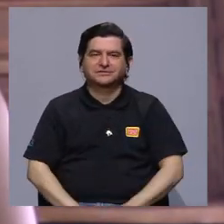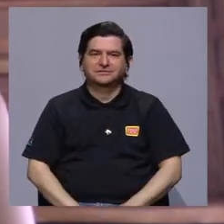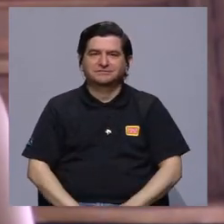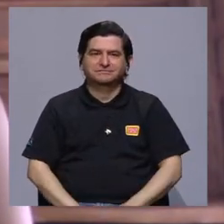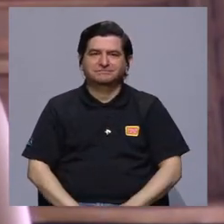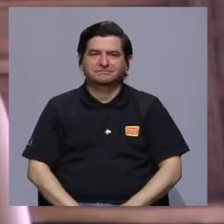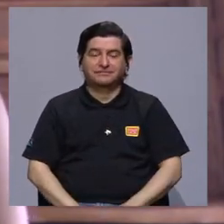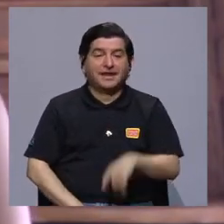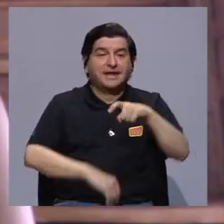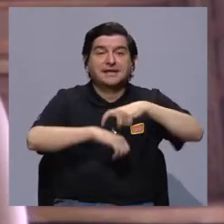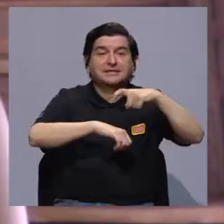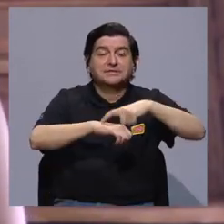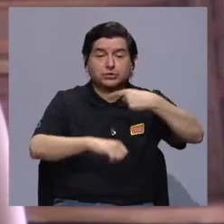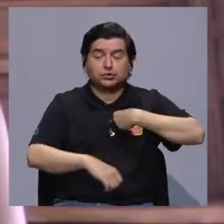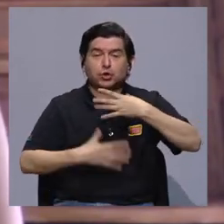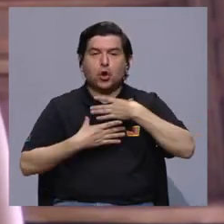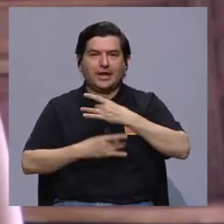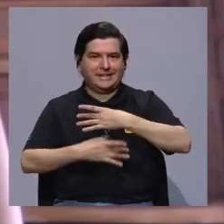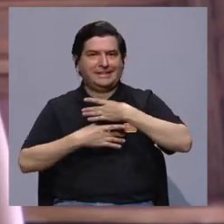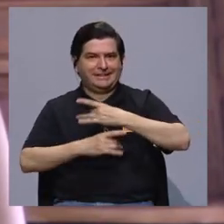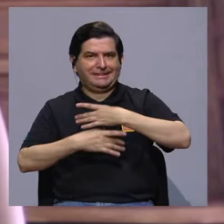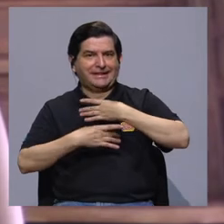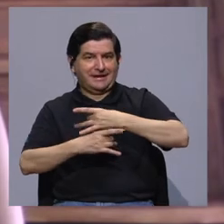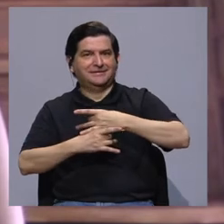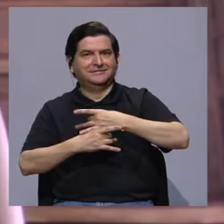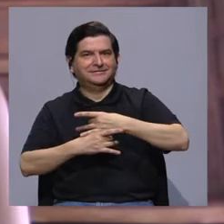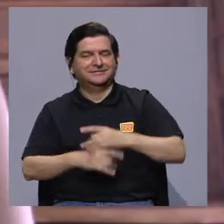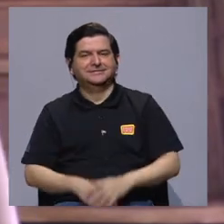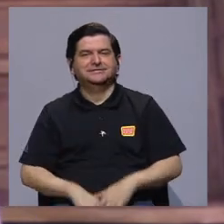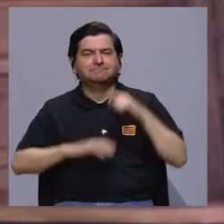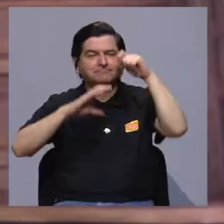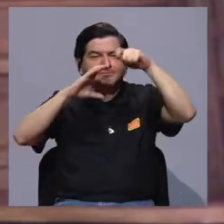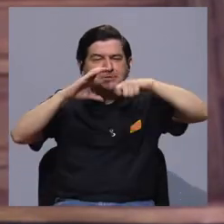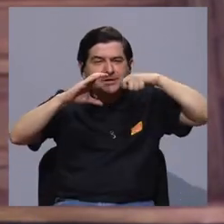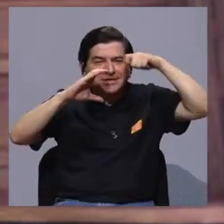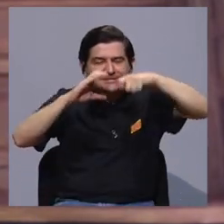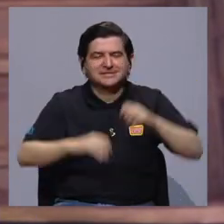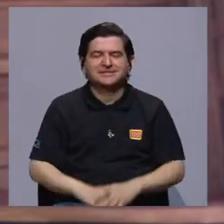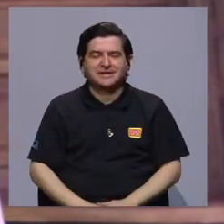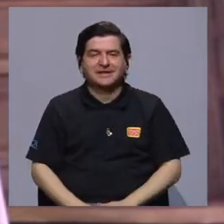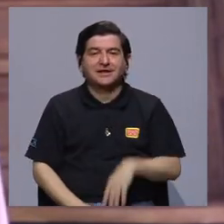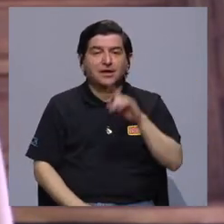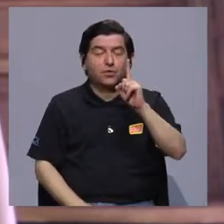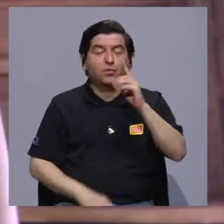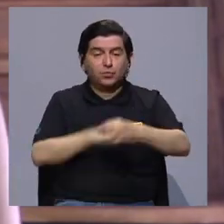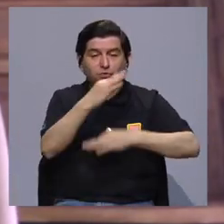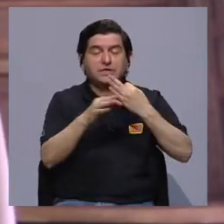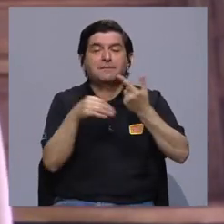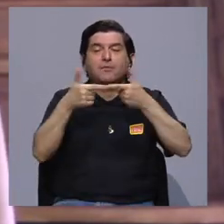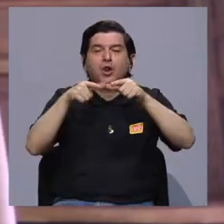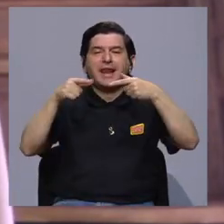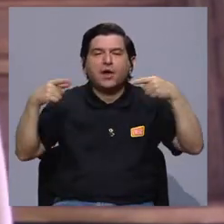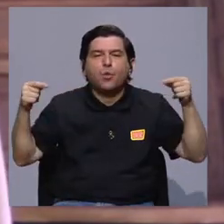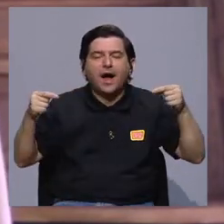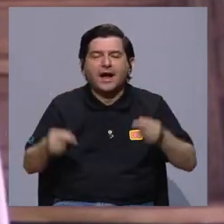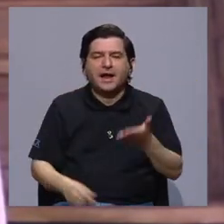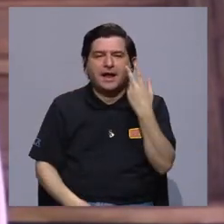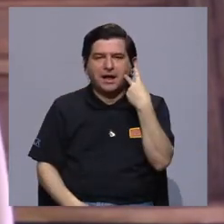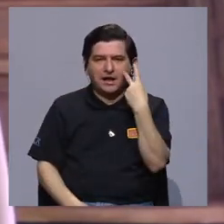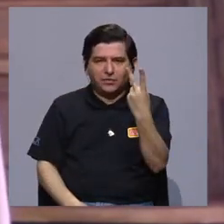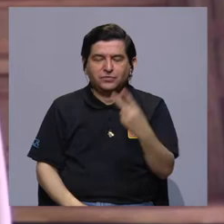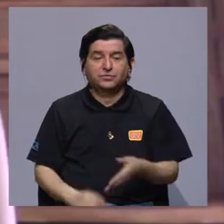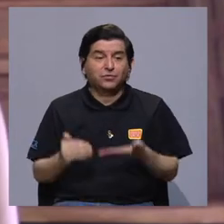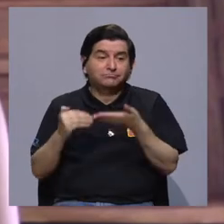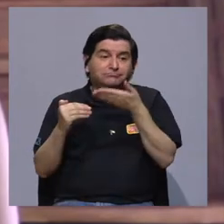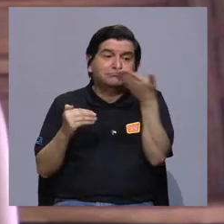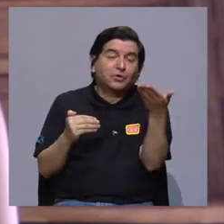ahí fue donde me empecé a interesar por el cine, digamos, por el lenguaje audiovisual. Y también, yo decía,